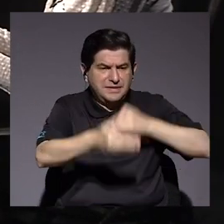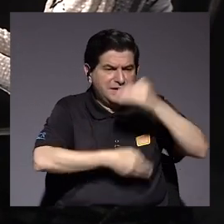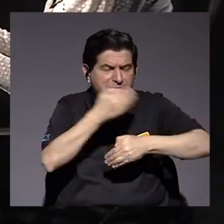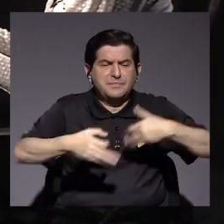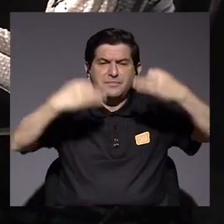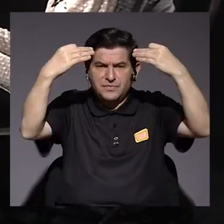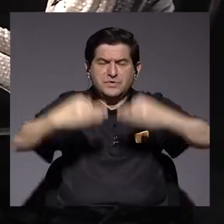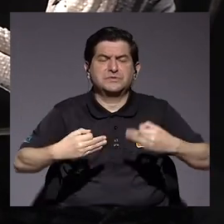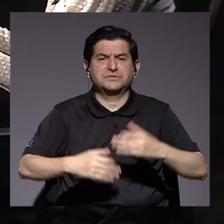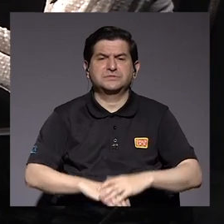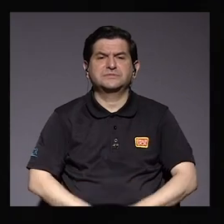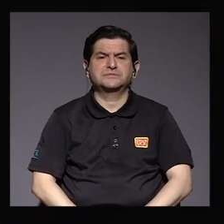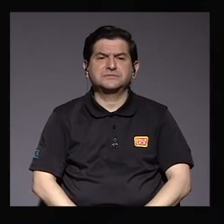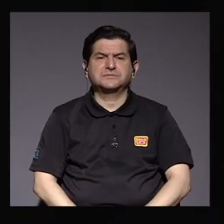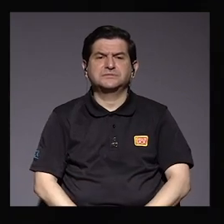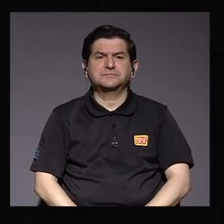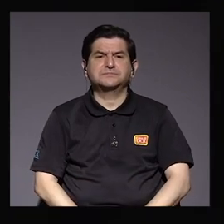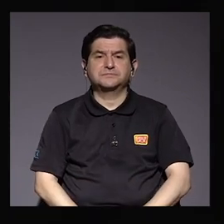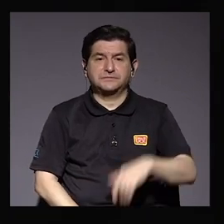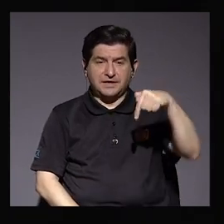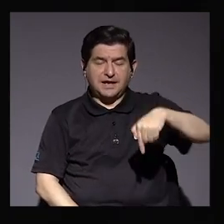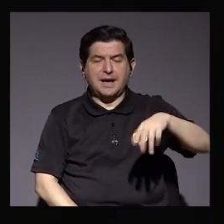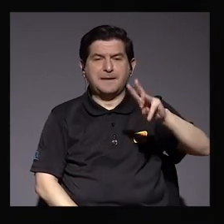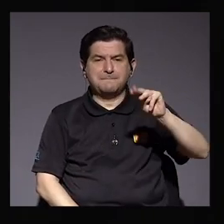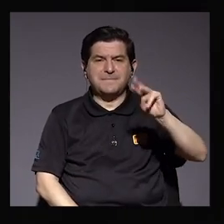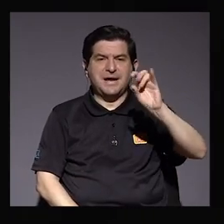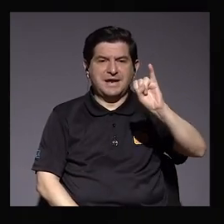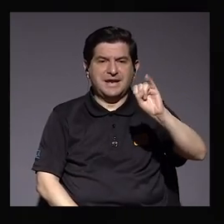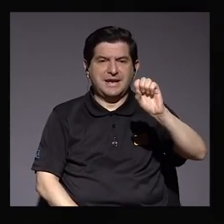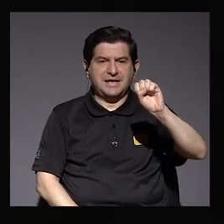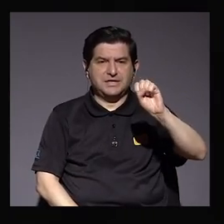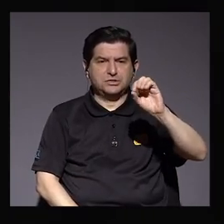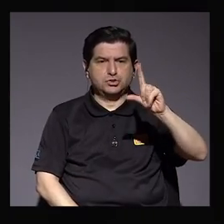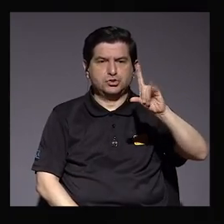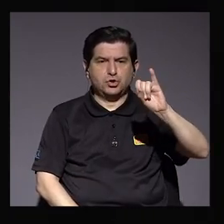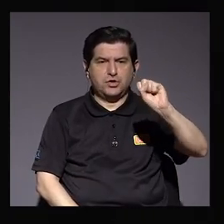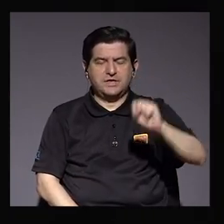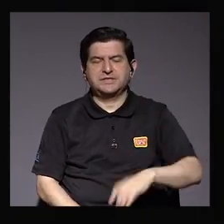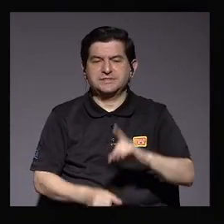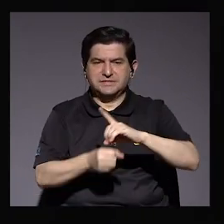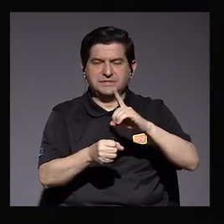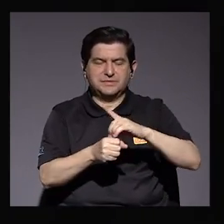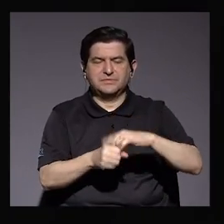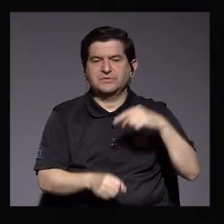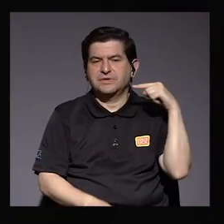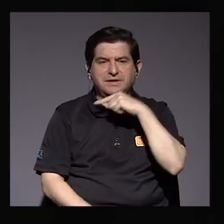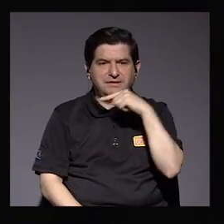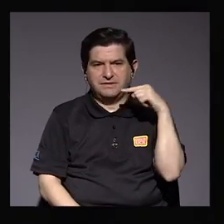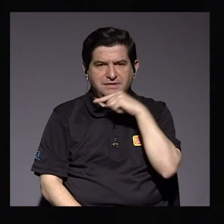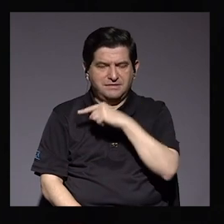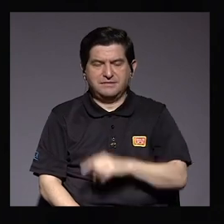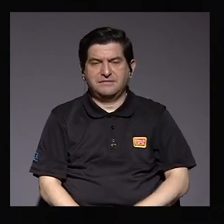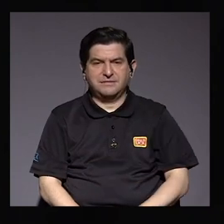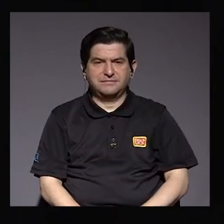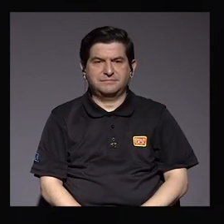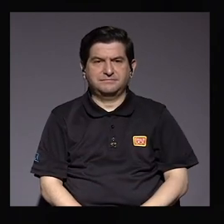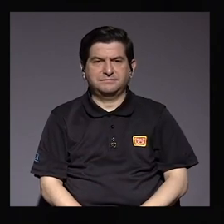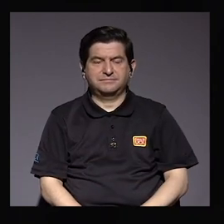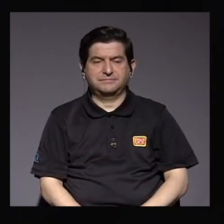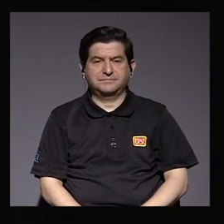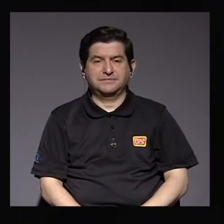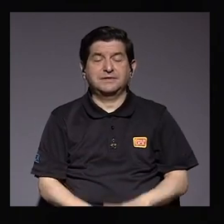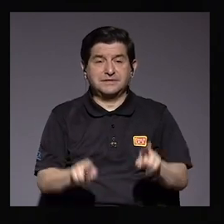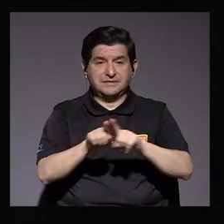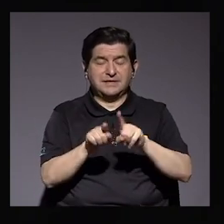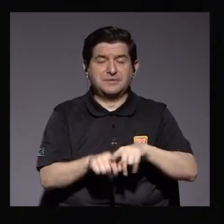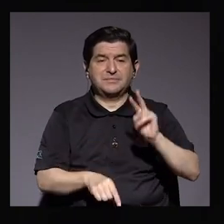decisión. Buenísimo, buenísimo. Estamos con René Solís, diputada del Partido de Unidad Social Cristiana, también colega